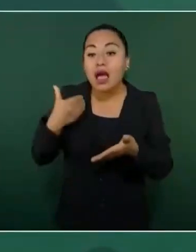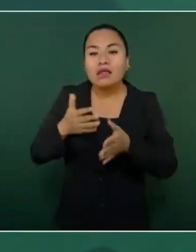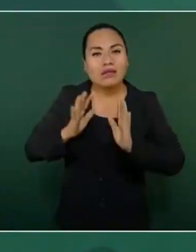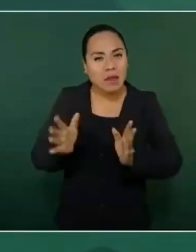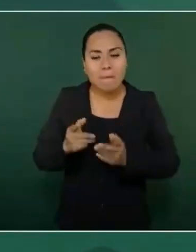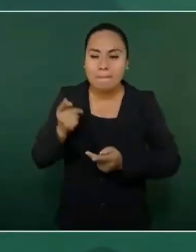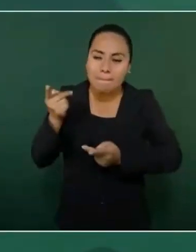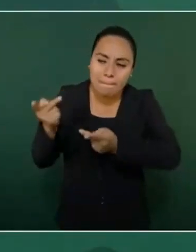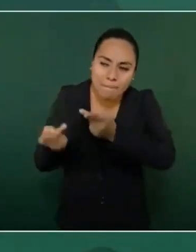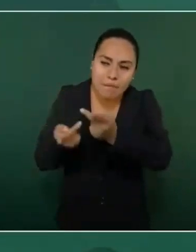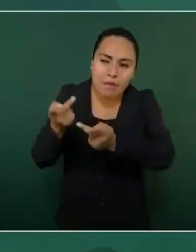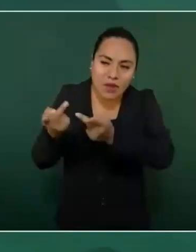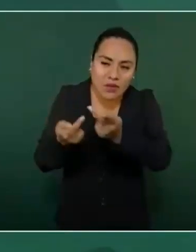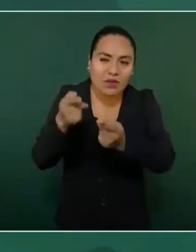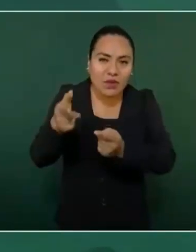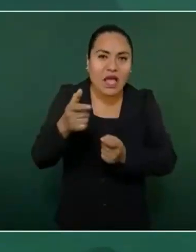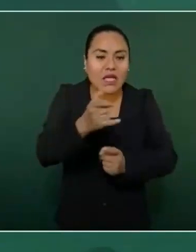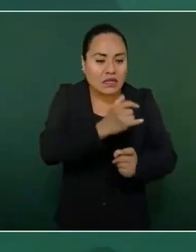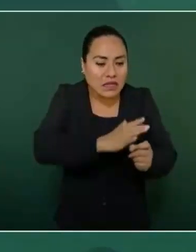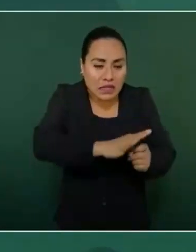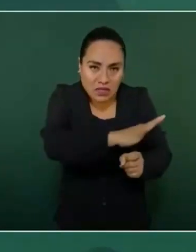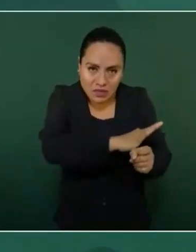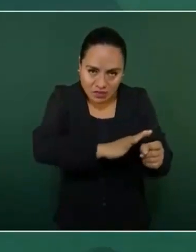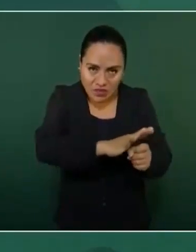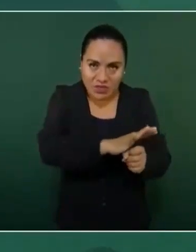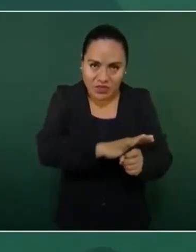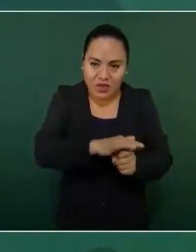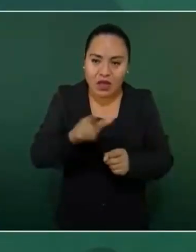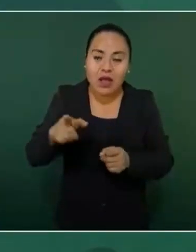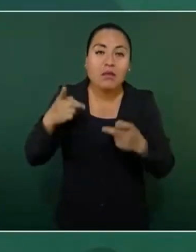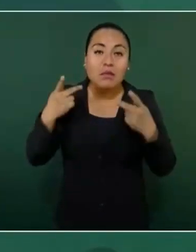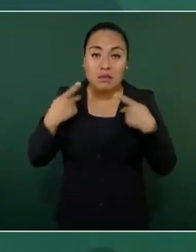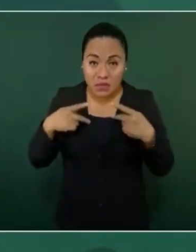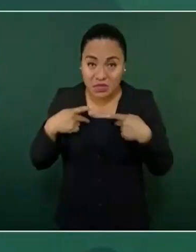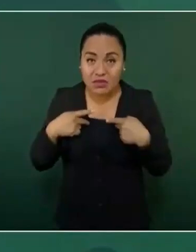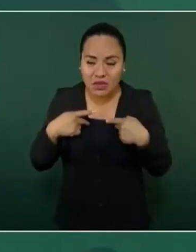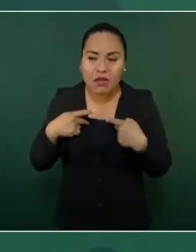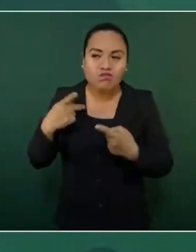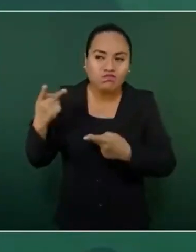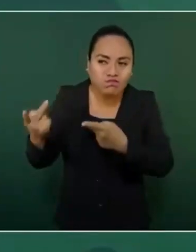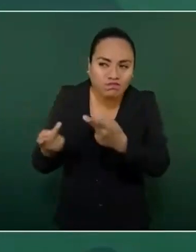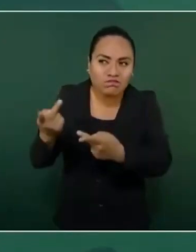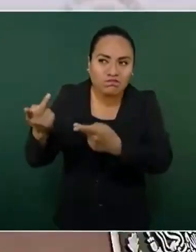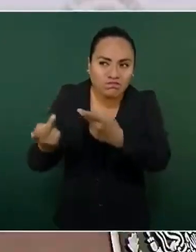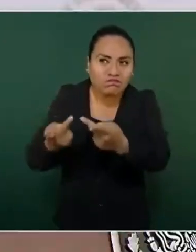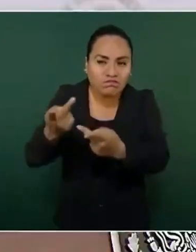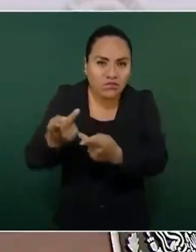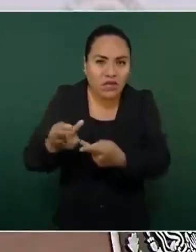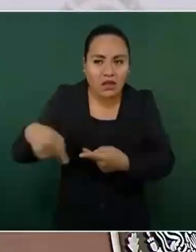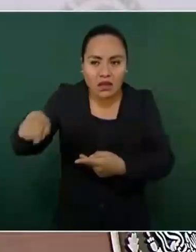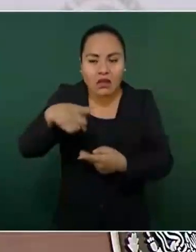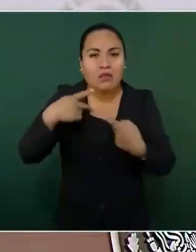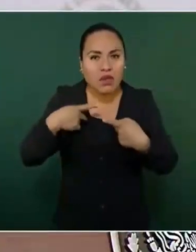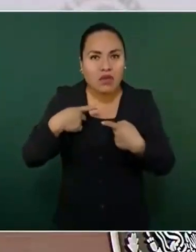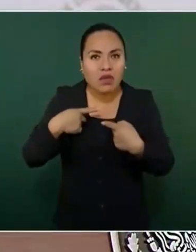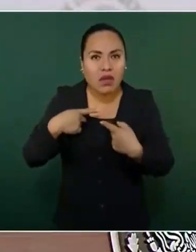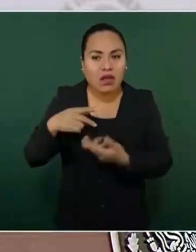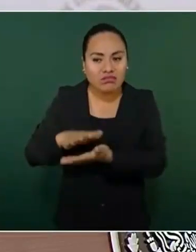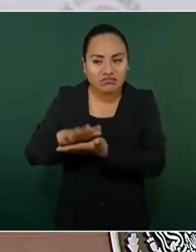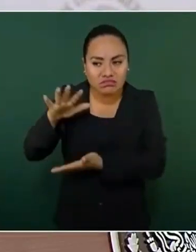en todo el Istmo con la gente y la mayoría estuvo de acuerdo.